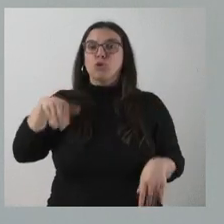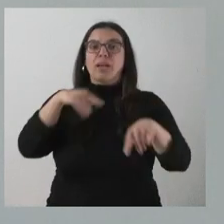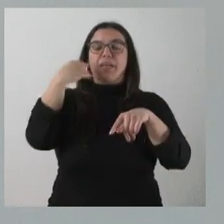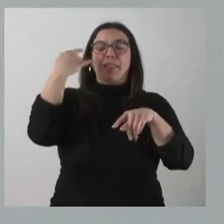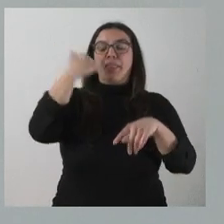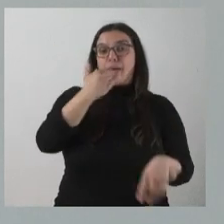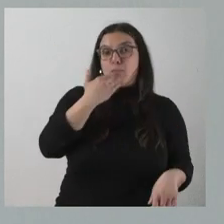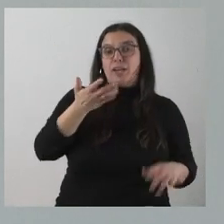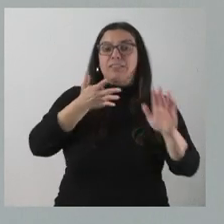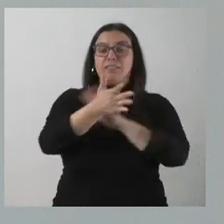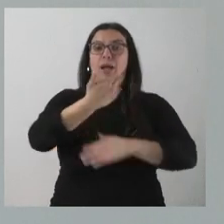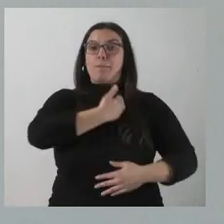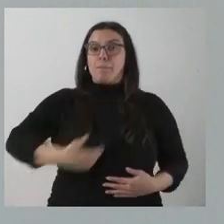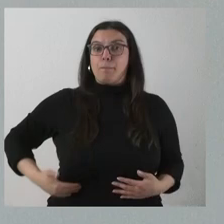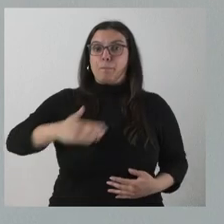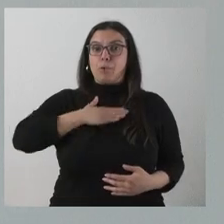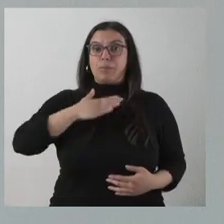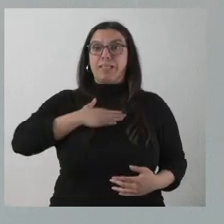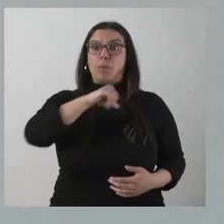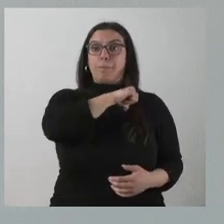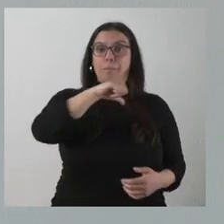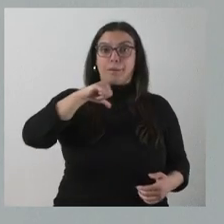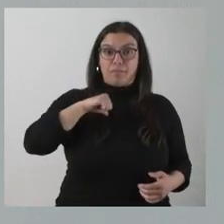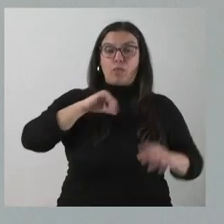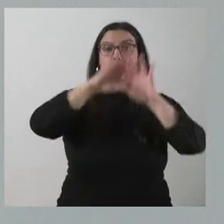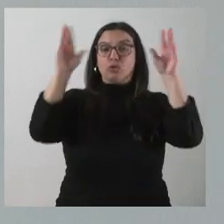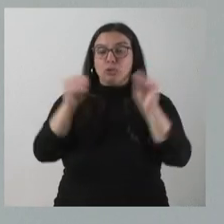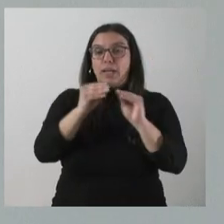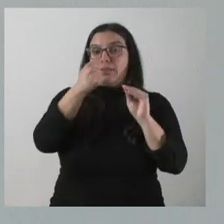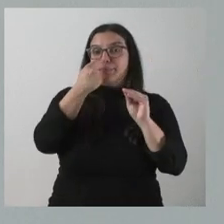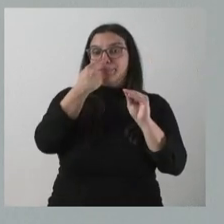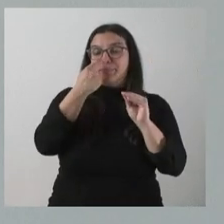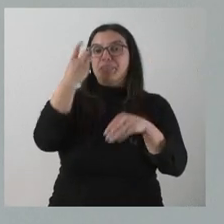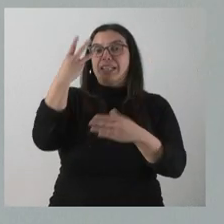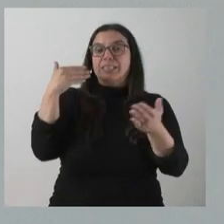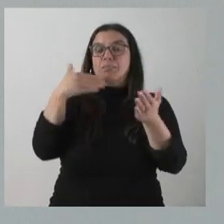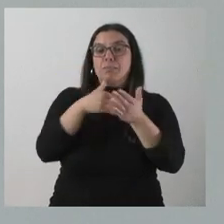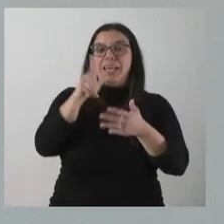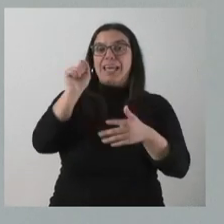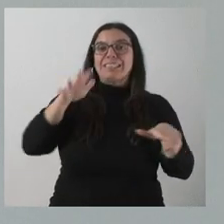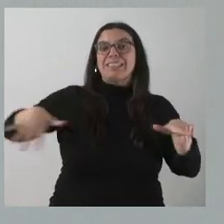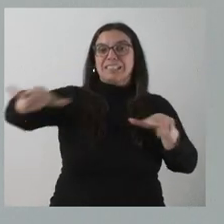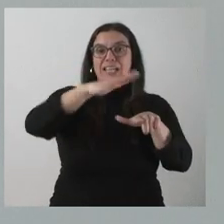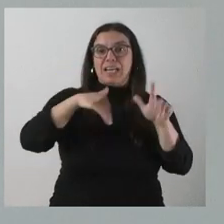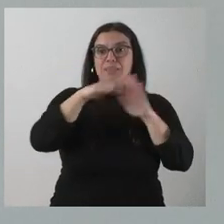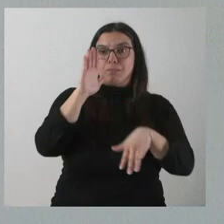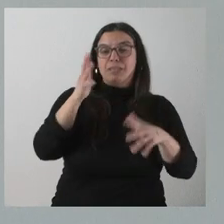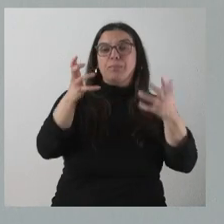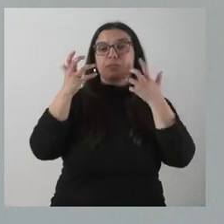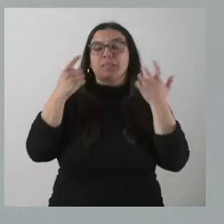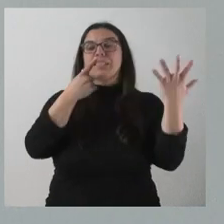agrupaciones de propietarios de régimen privado y, en conjunto, suman más de 3.000 hectáreas y beneficia a